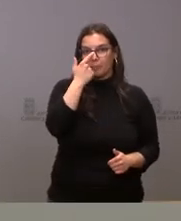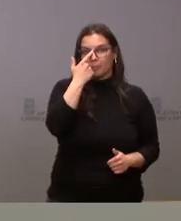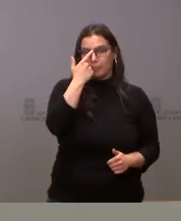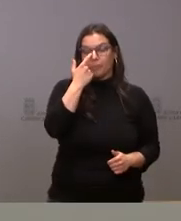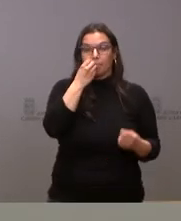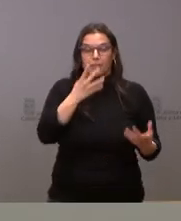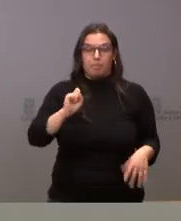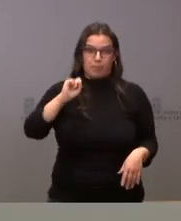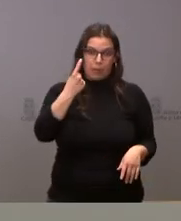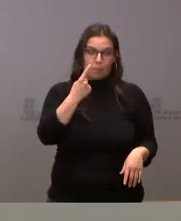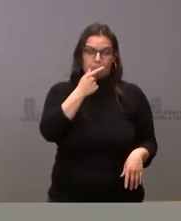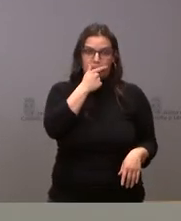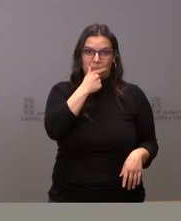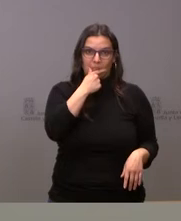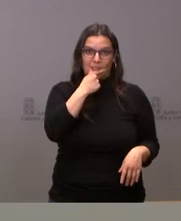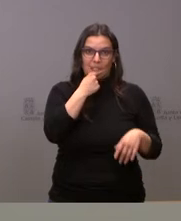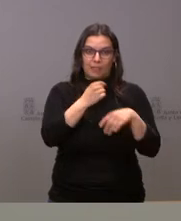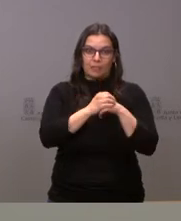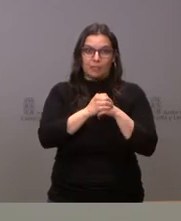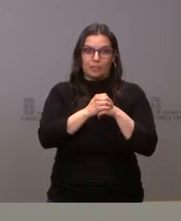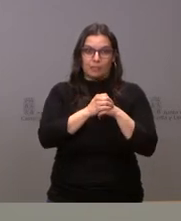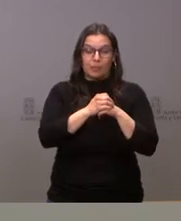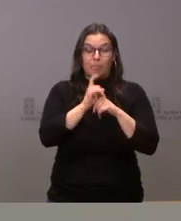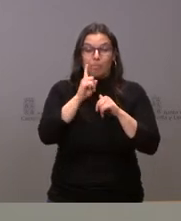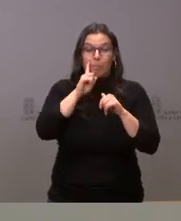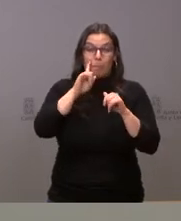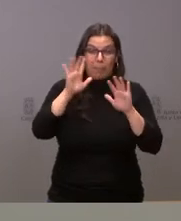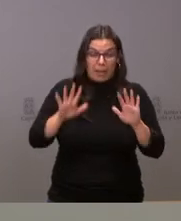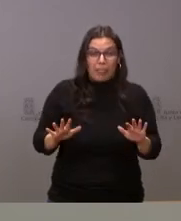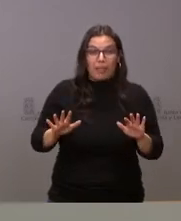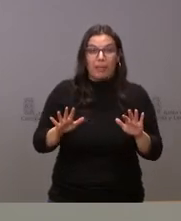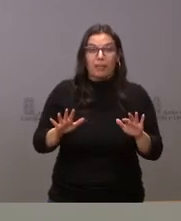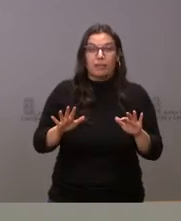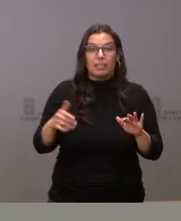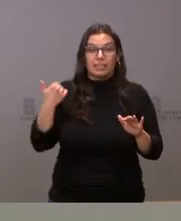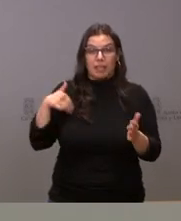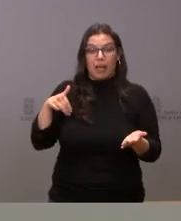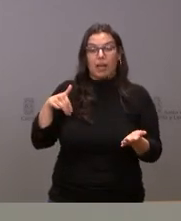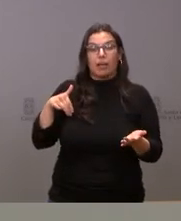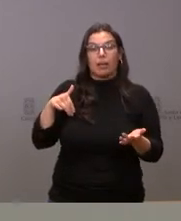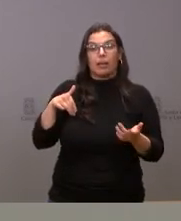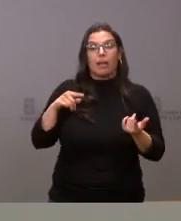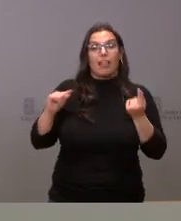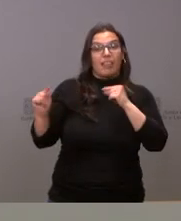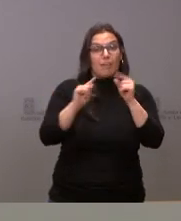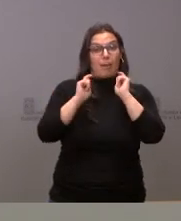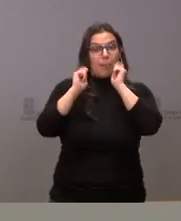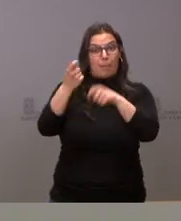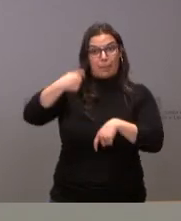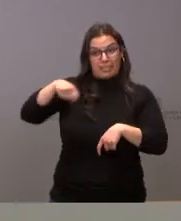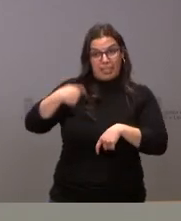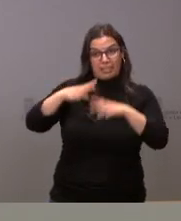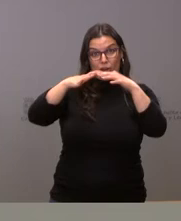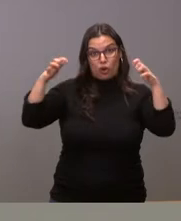Bueno, en primer lugar, tenemos par de ser fecha ya de la sesión de investidura, que